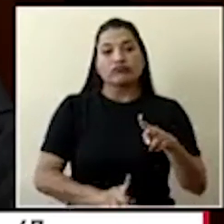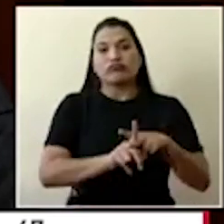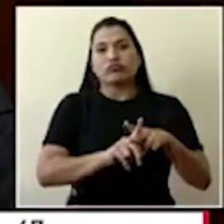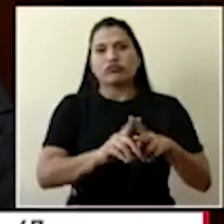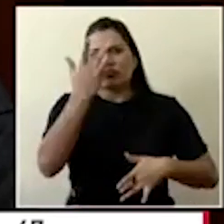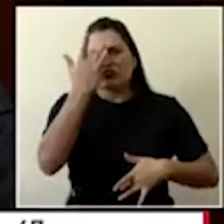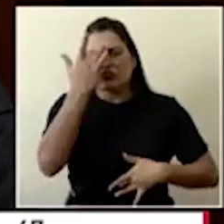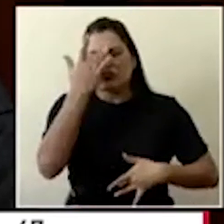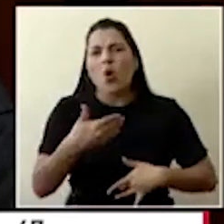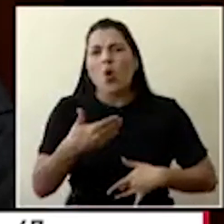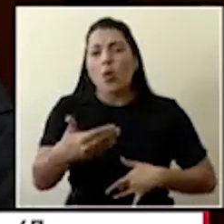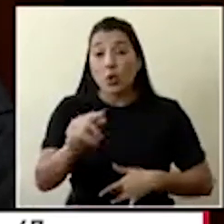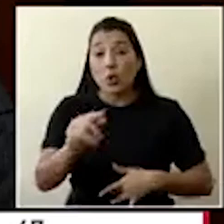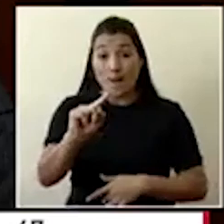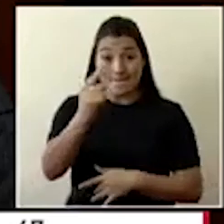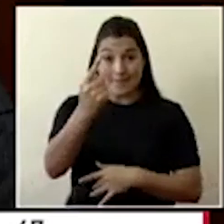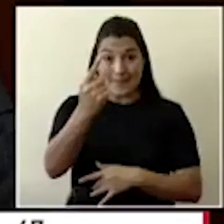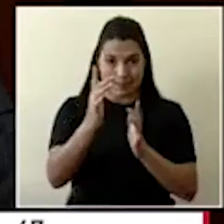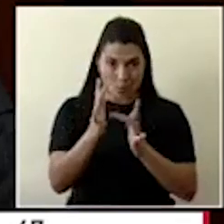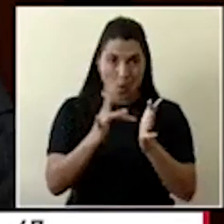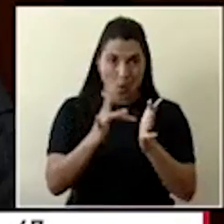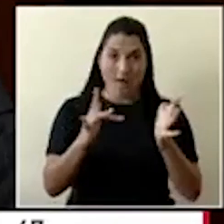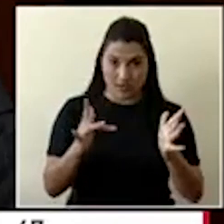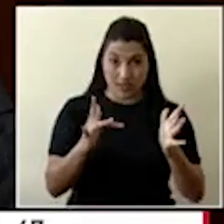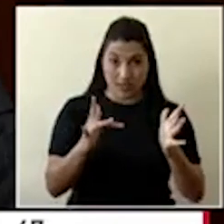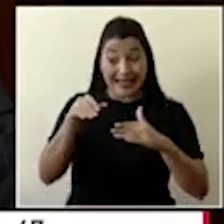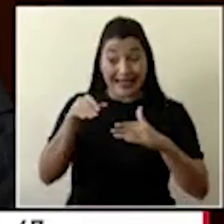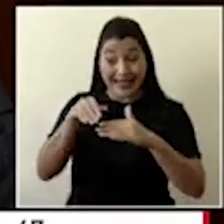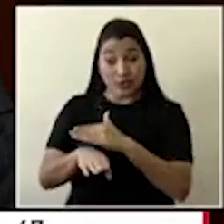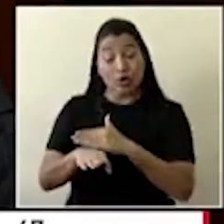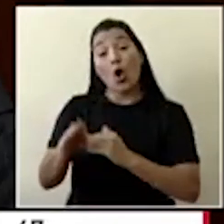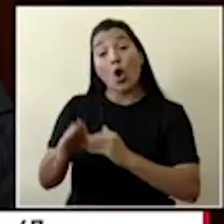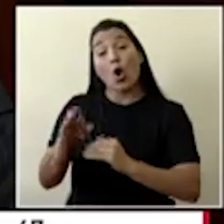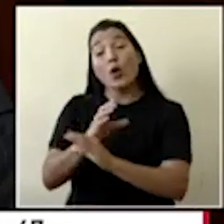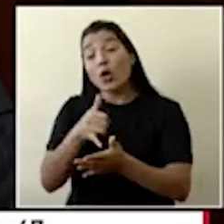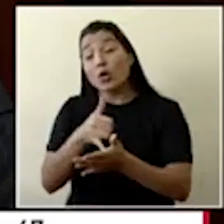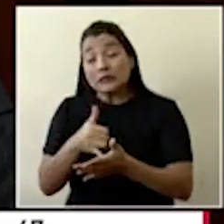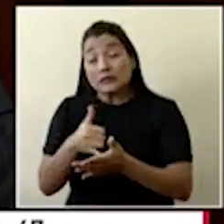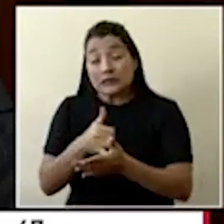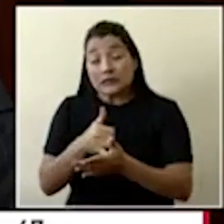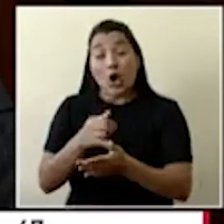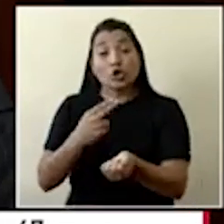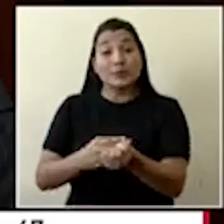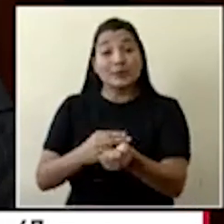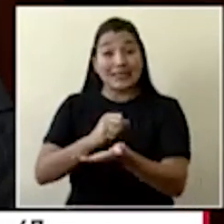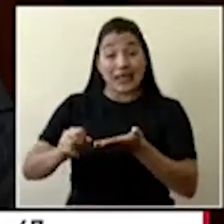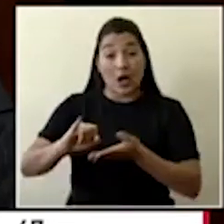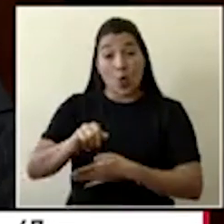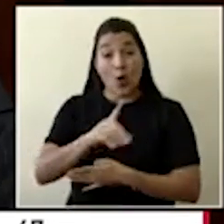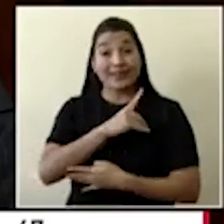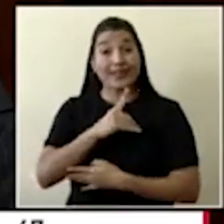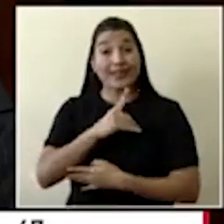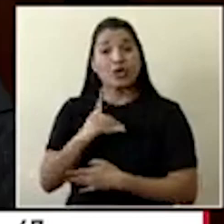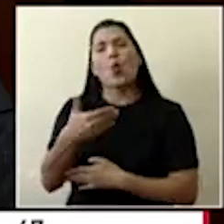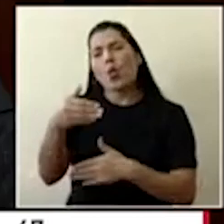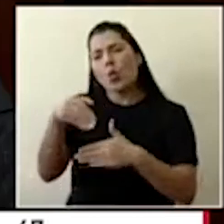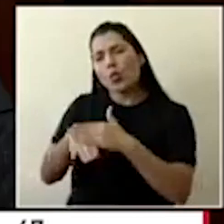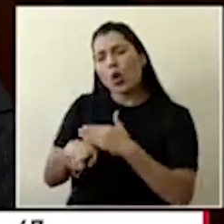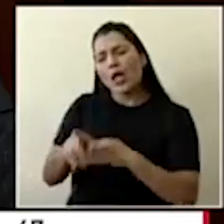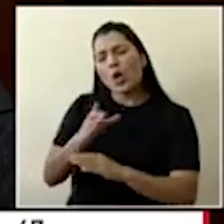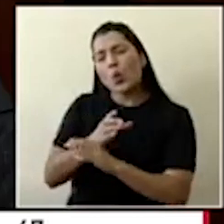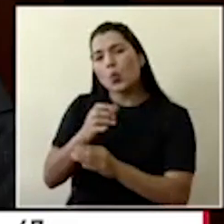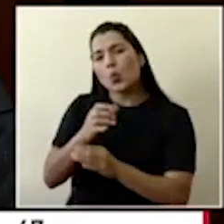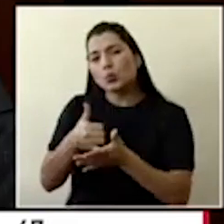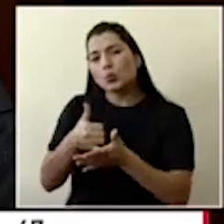Ingresó a la unidad de cuidados intensivos de San Juan de Dios el 5 de abril. Como ya indicamos, ese sería el